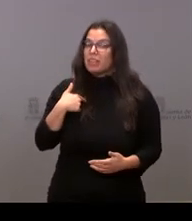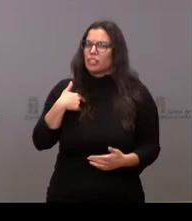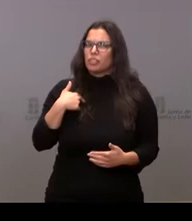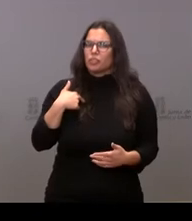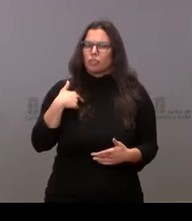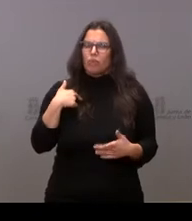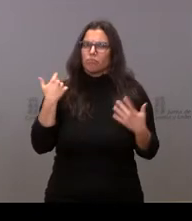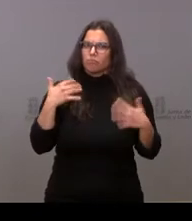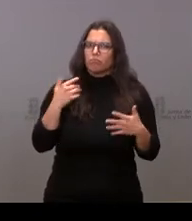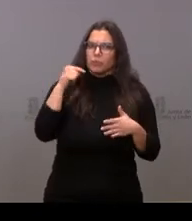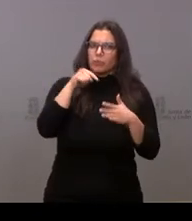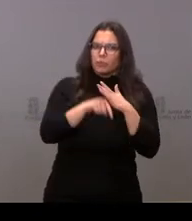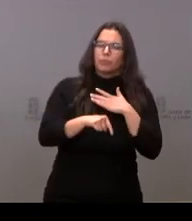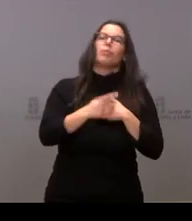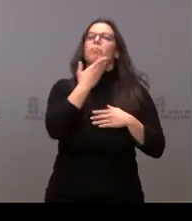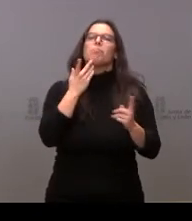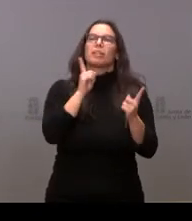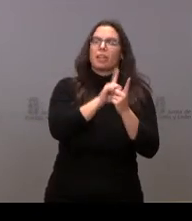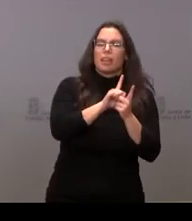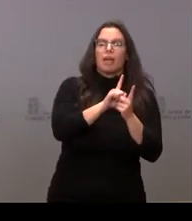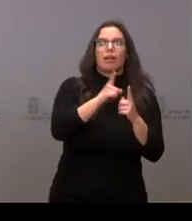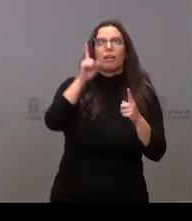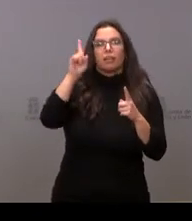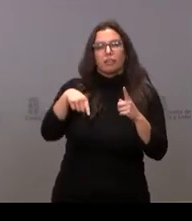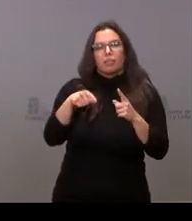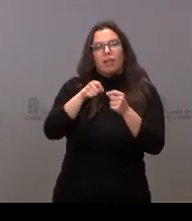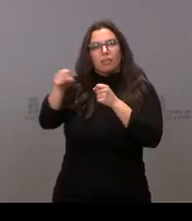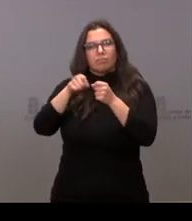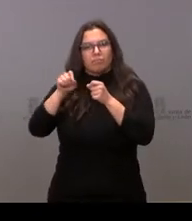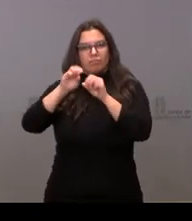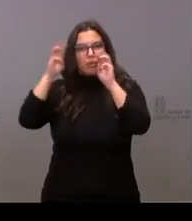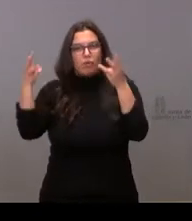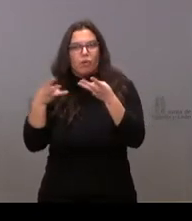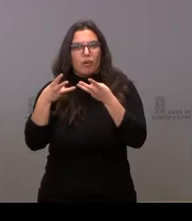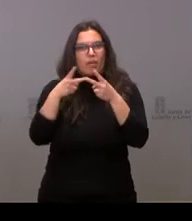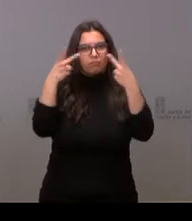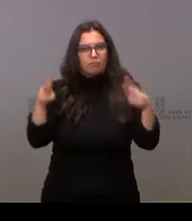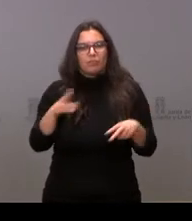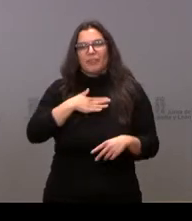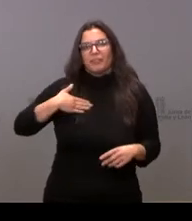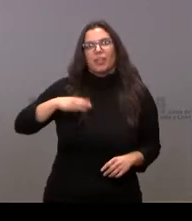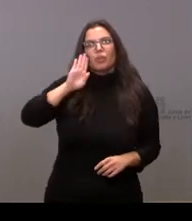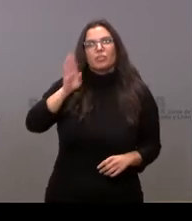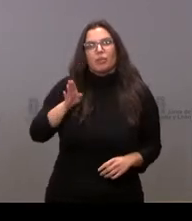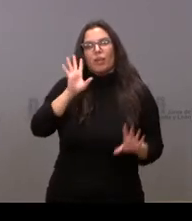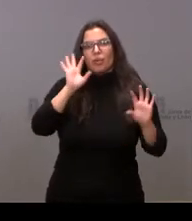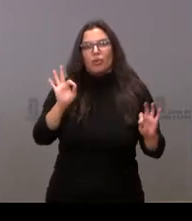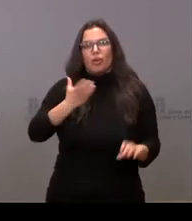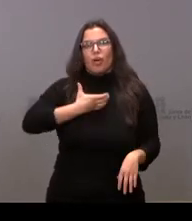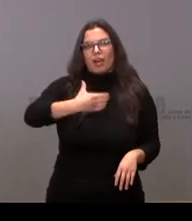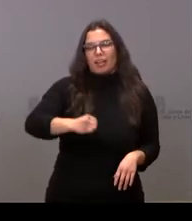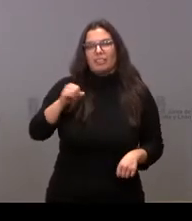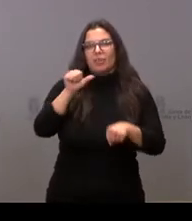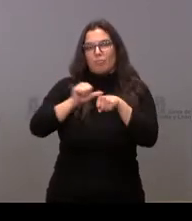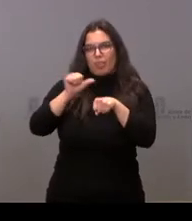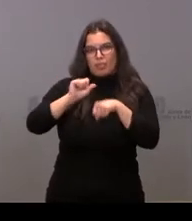intenso, no solo en la parte presencial, sino también en la parte online. Quiero saludar, por supuesto, al alcalde de Buecillo, en